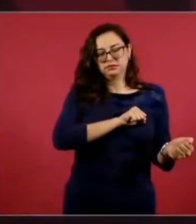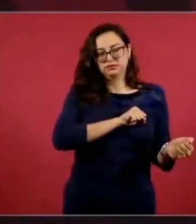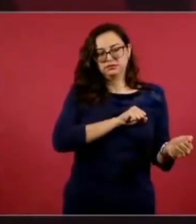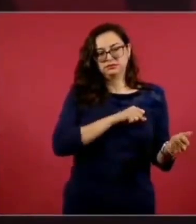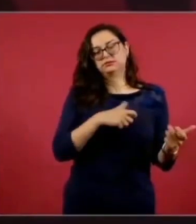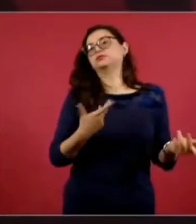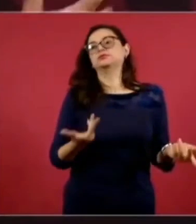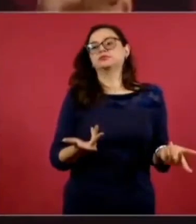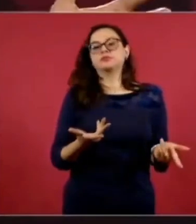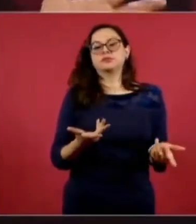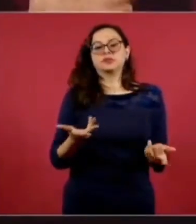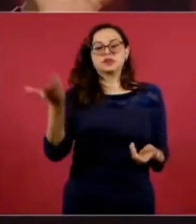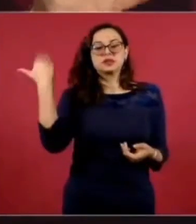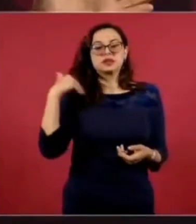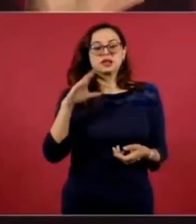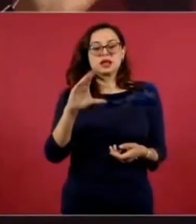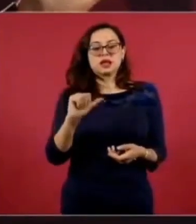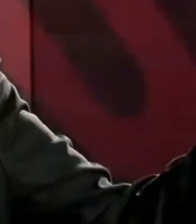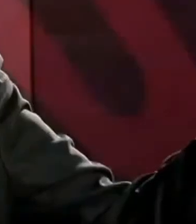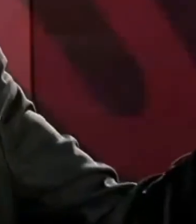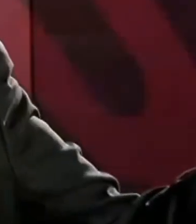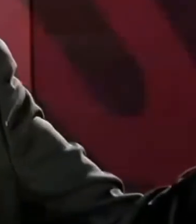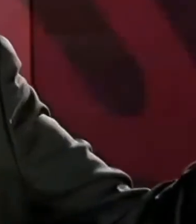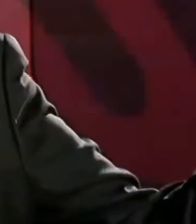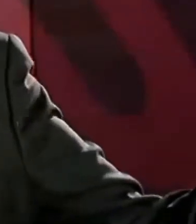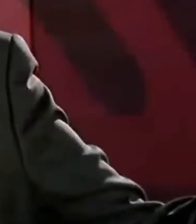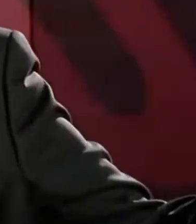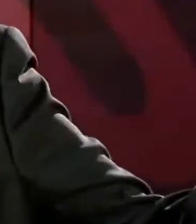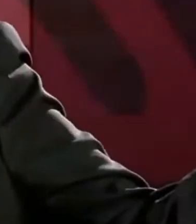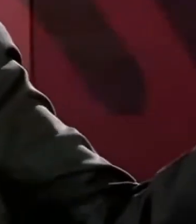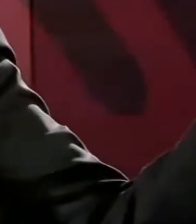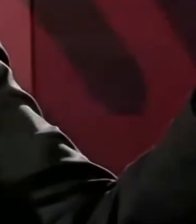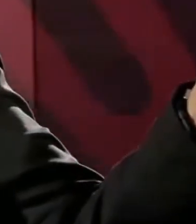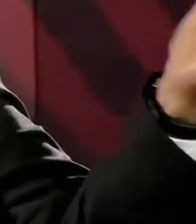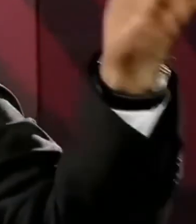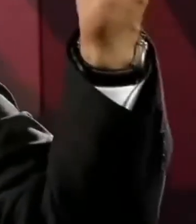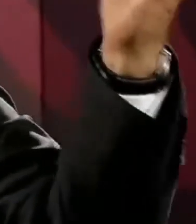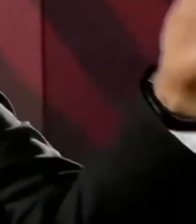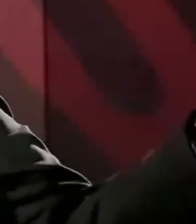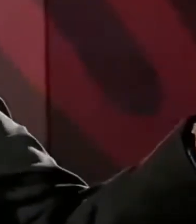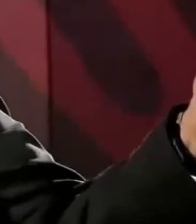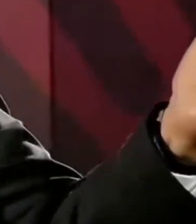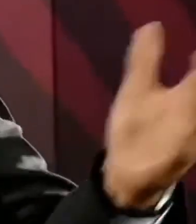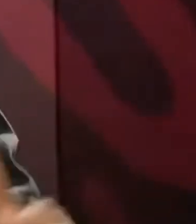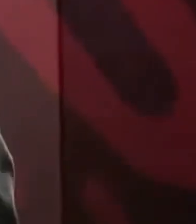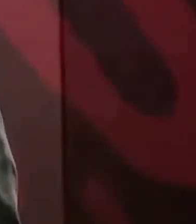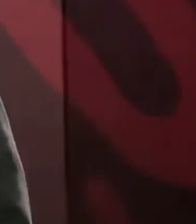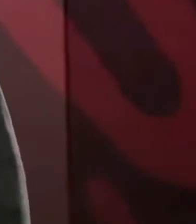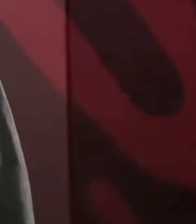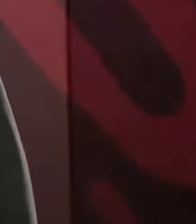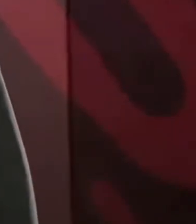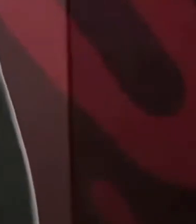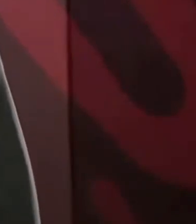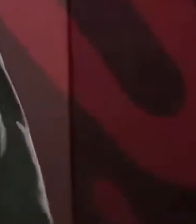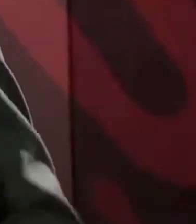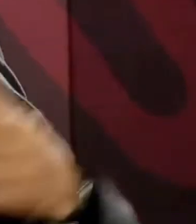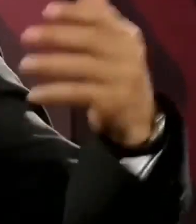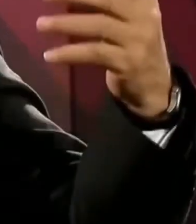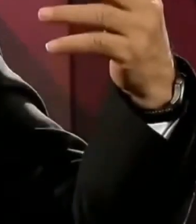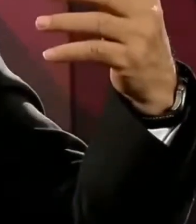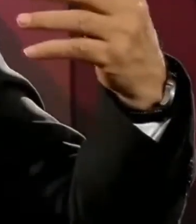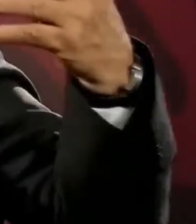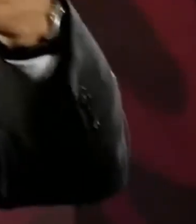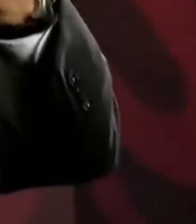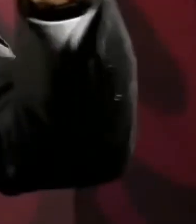Cuando Calderón, su empresa favorita era una española, Repsol, le